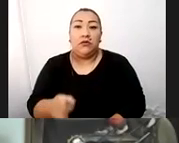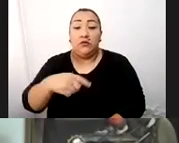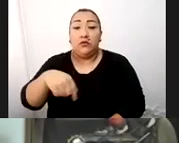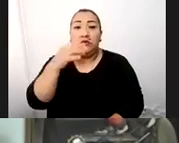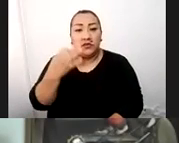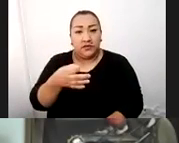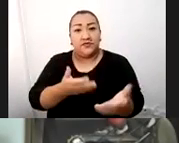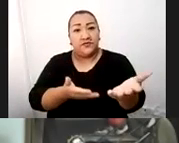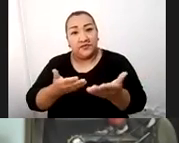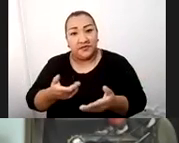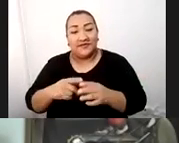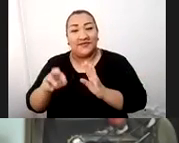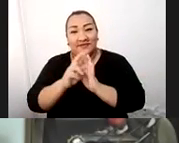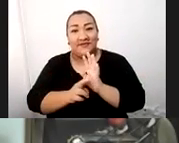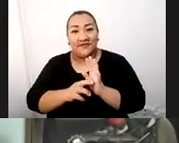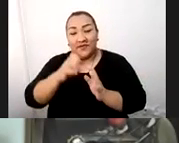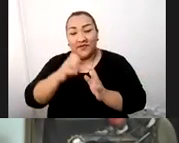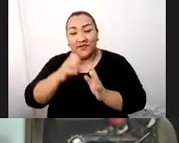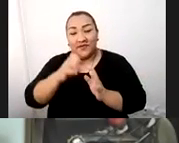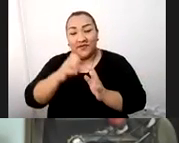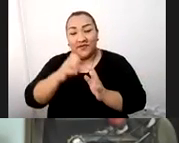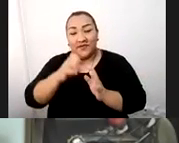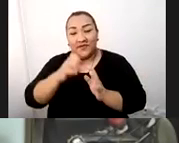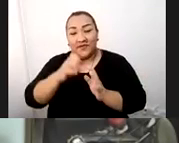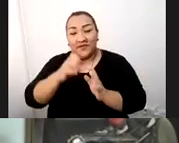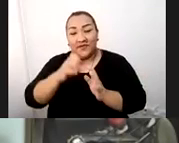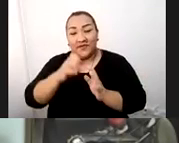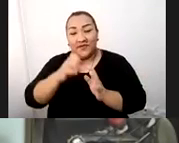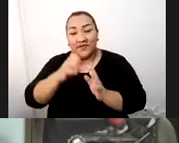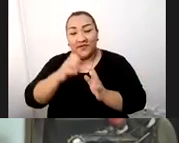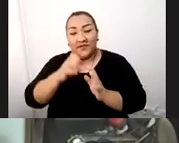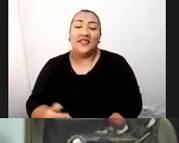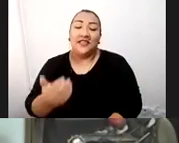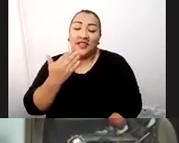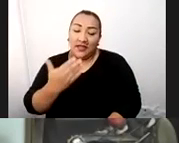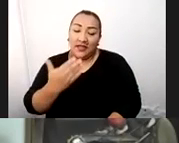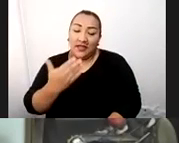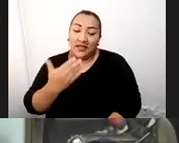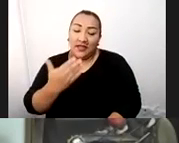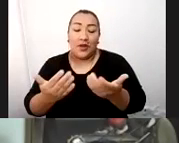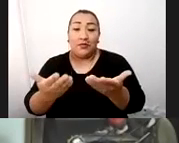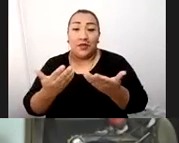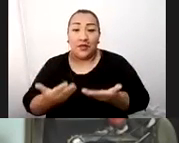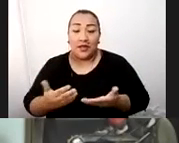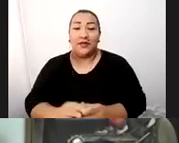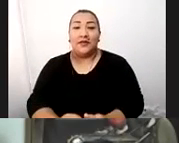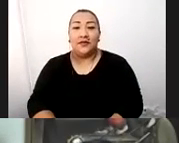esta gran región, el Cusco es de ustedes y es para ustedes. Agradezco la oportunidad que nos ha brindado